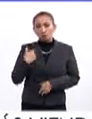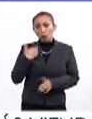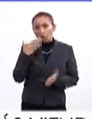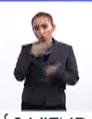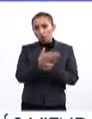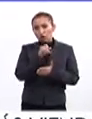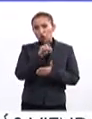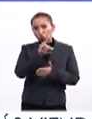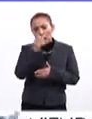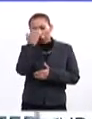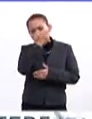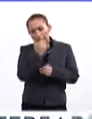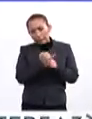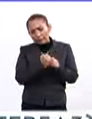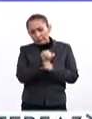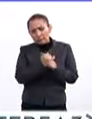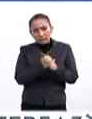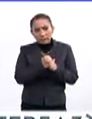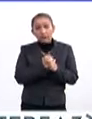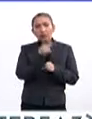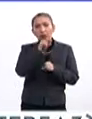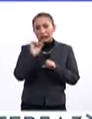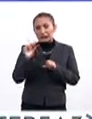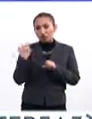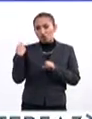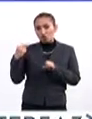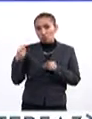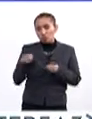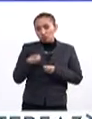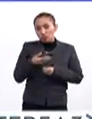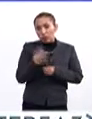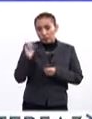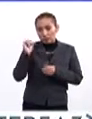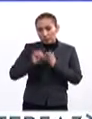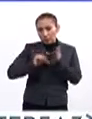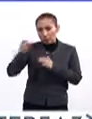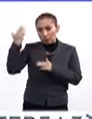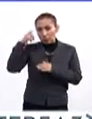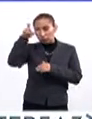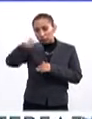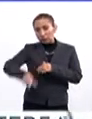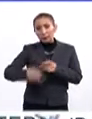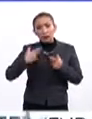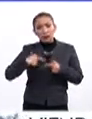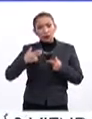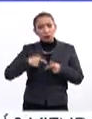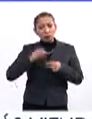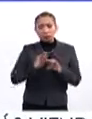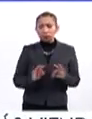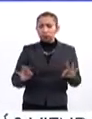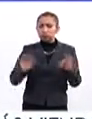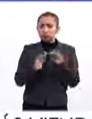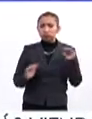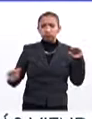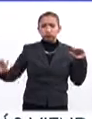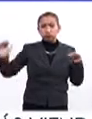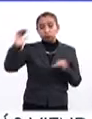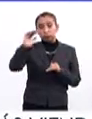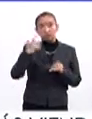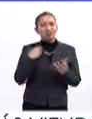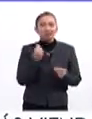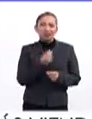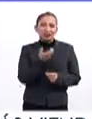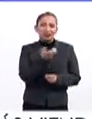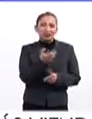acerqué a Sor Juana porque la acaban de nombrar hace unos meses persona ilustre o personaje ilustre. Pues no